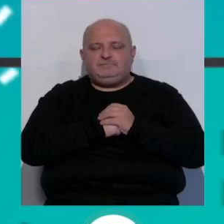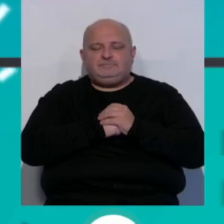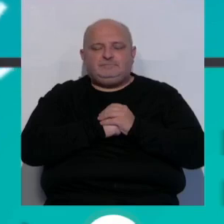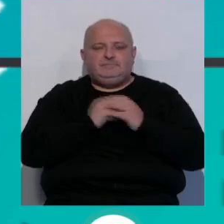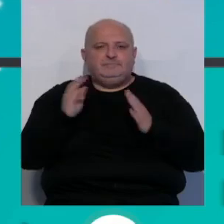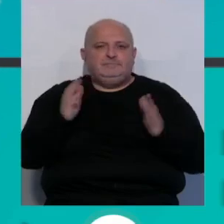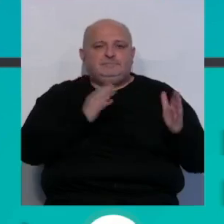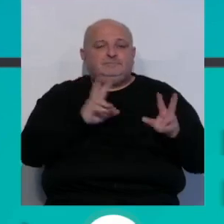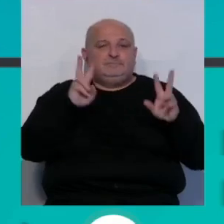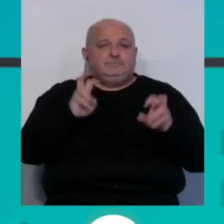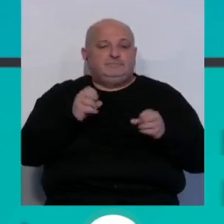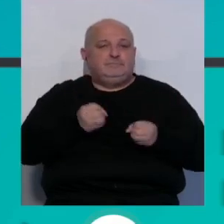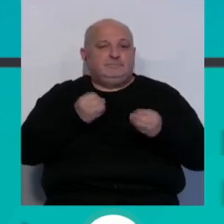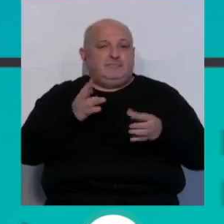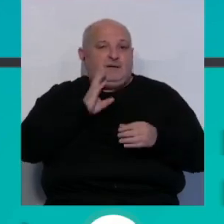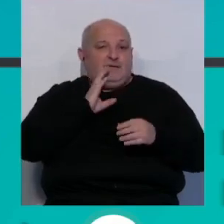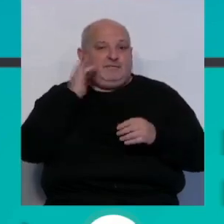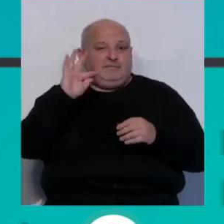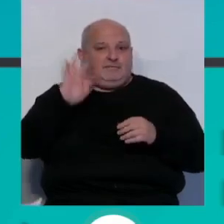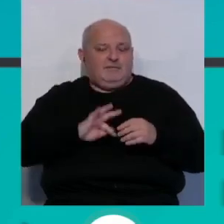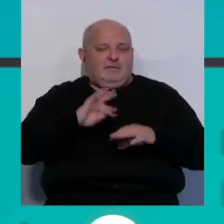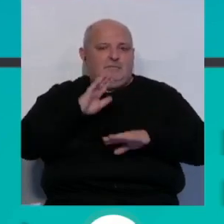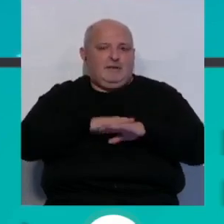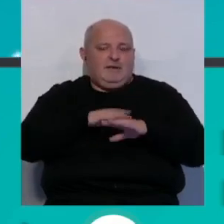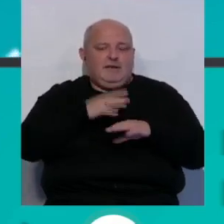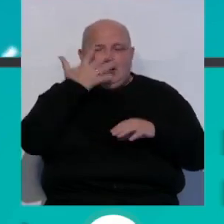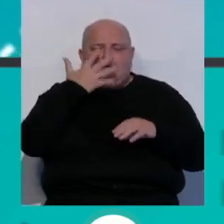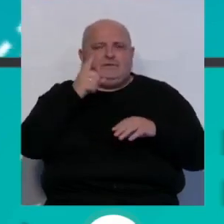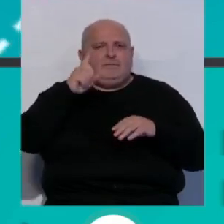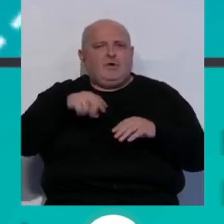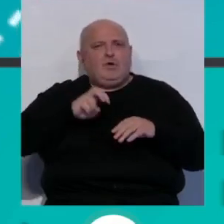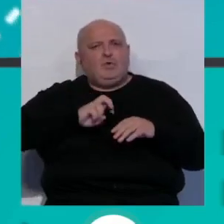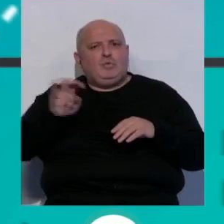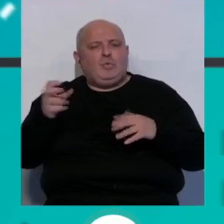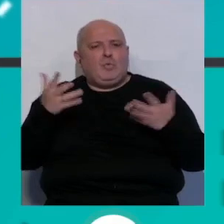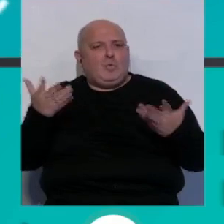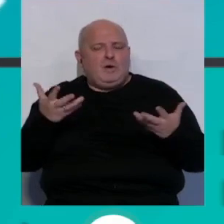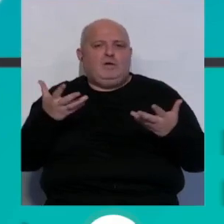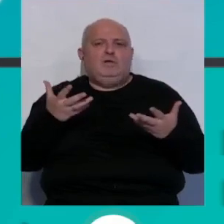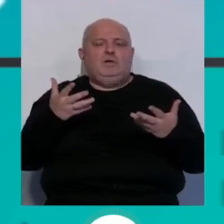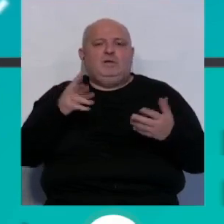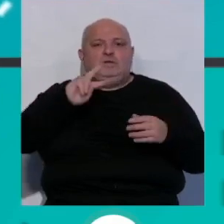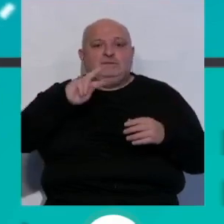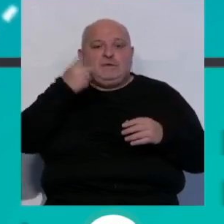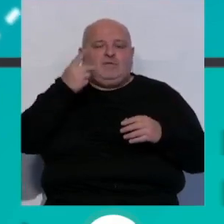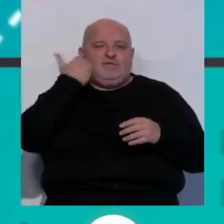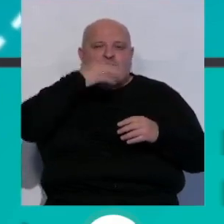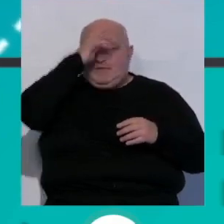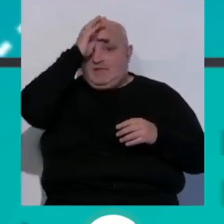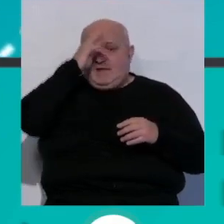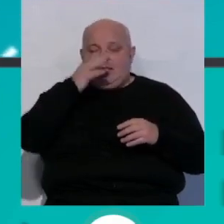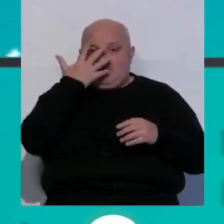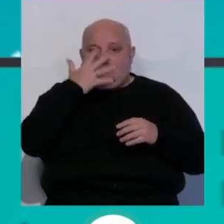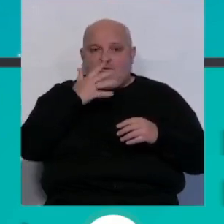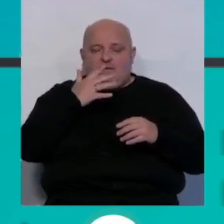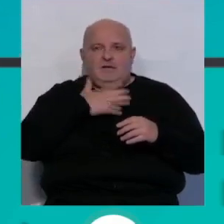Bueno, y después de interesarnos por los servicios de limpieza para este carnaval, también nos vamos a interesar para este segundo fin de semana del carnaval